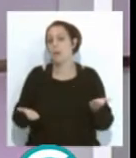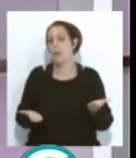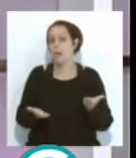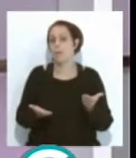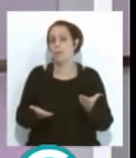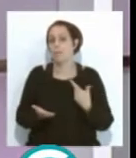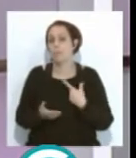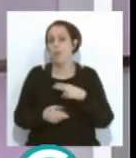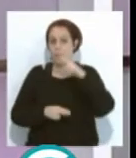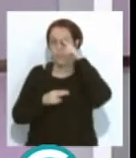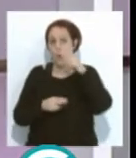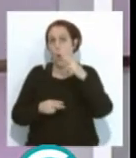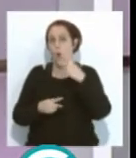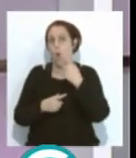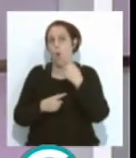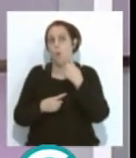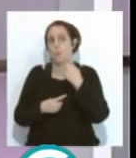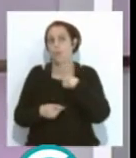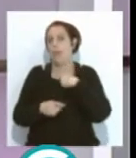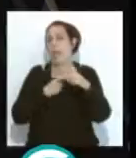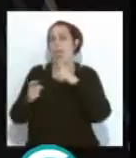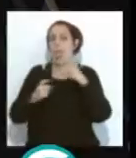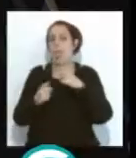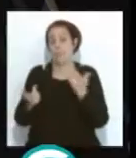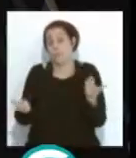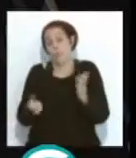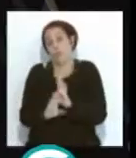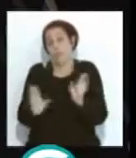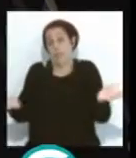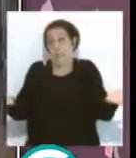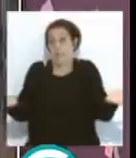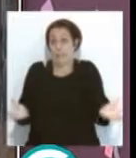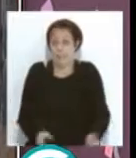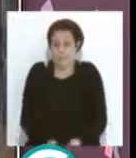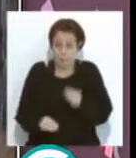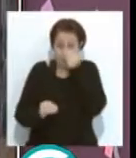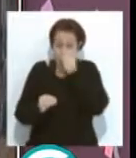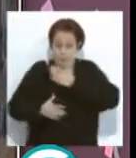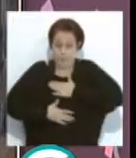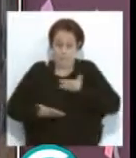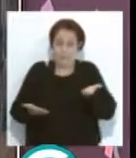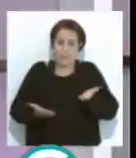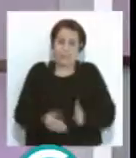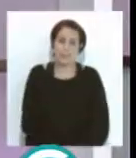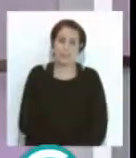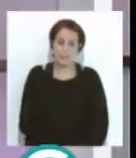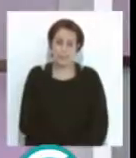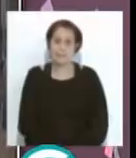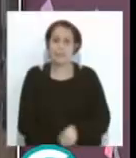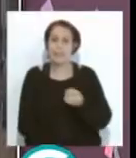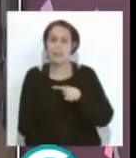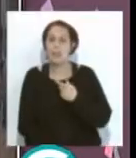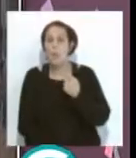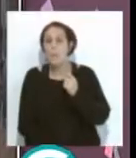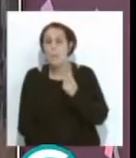más falta de respeto en ese sentido, bueno, voy a estar... Bueno, ahora entramos en ese... Está echado tiracolto. ¿Qué quieres, pelea conmigo, no? Vamos a poner aquí